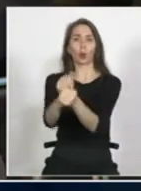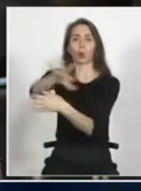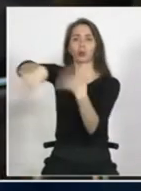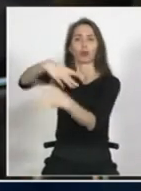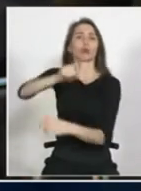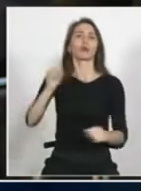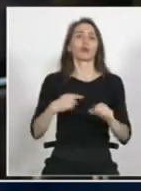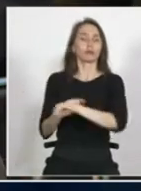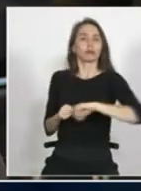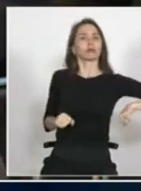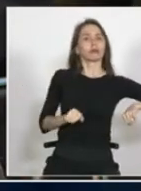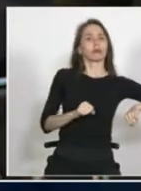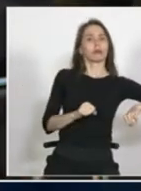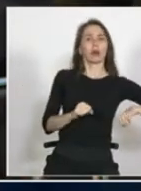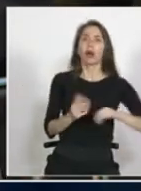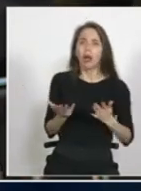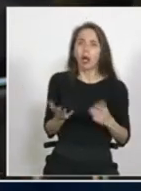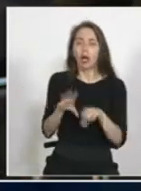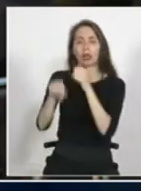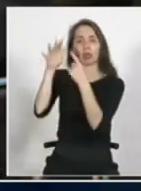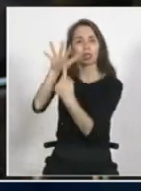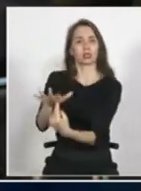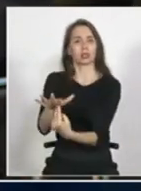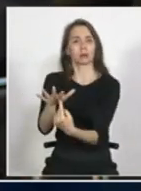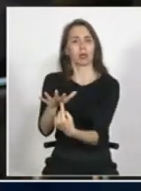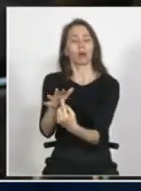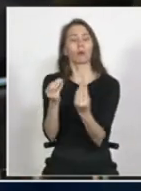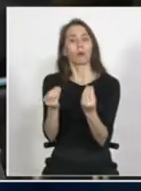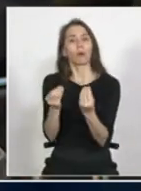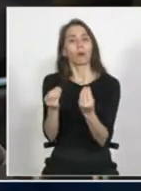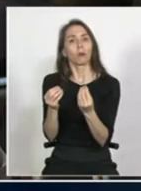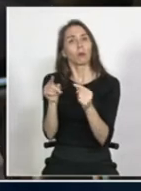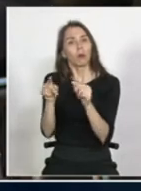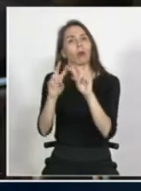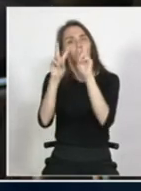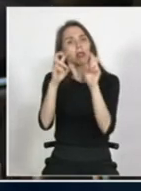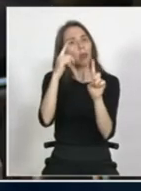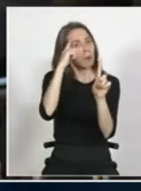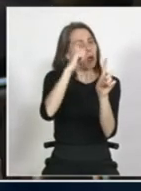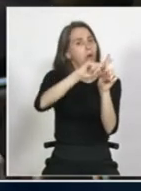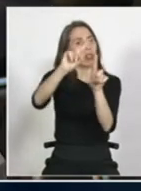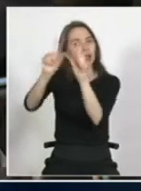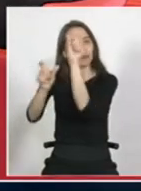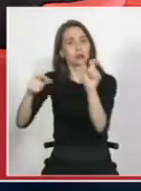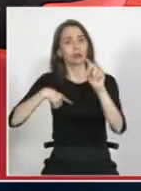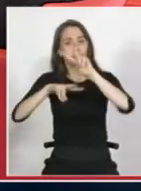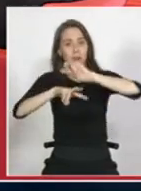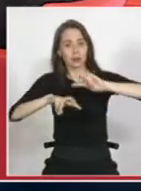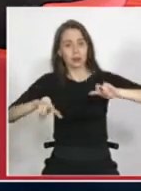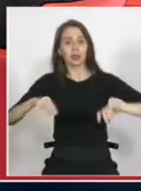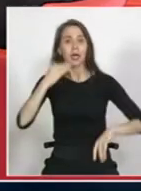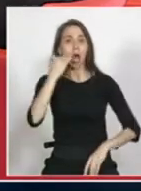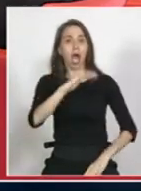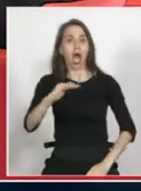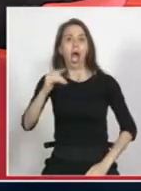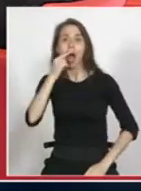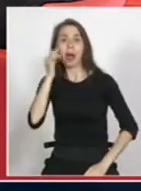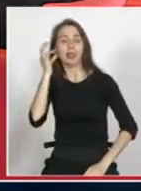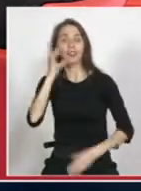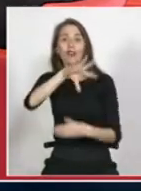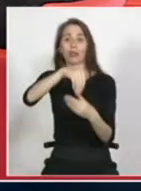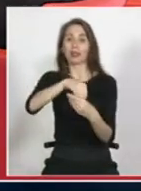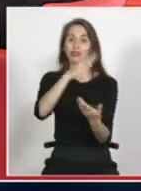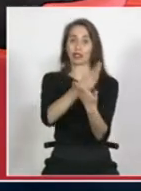claro y ¿cómo nos hacemos cargo de esa diversidad? ¿ya? entonces lo que yo he investigado por ejemplo con niñas y niños que ya están en el sistema escolar